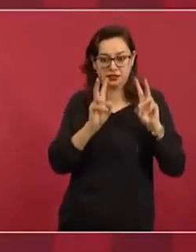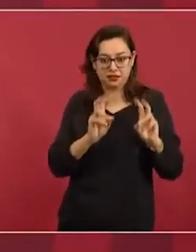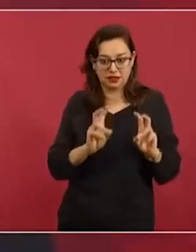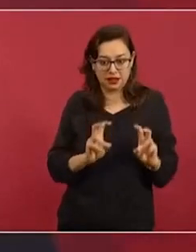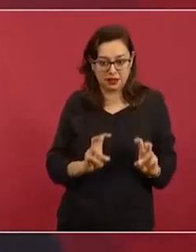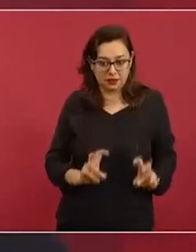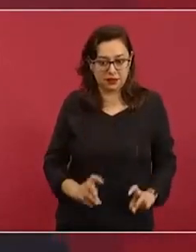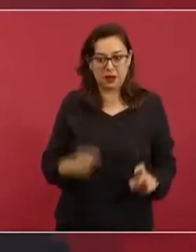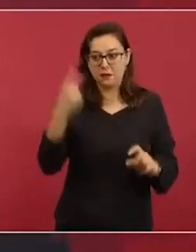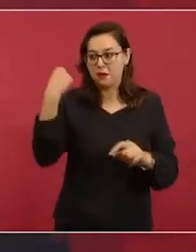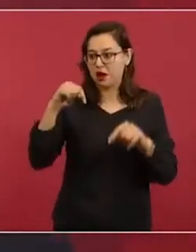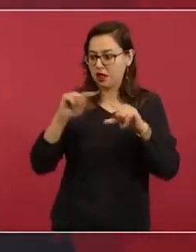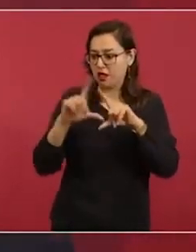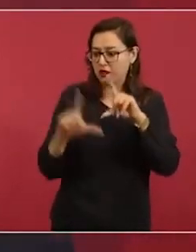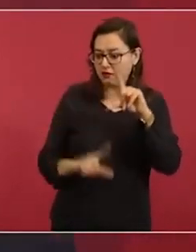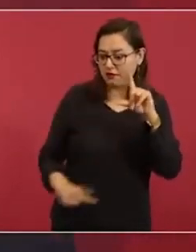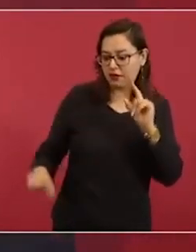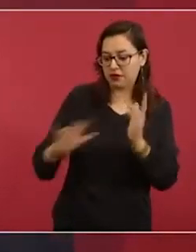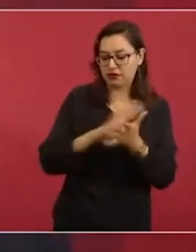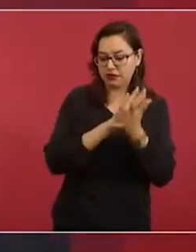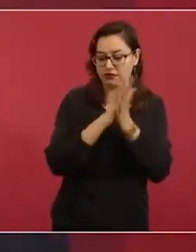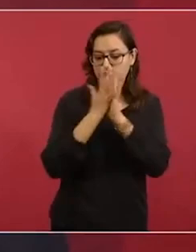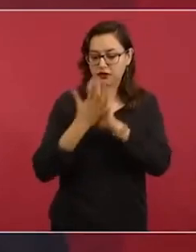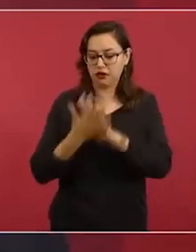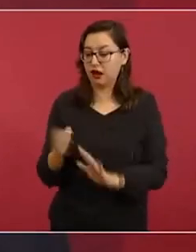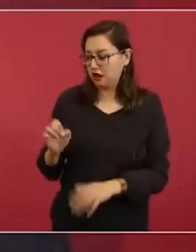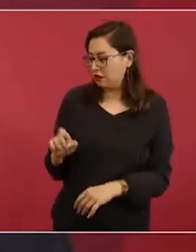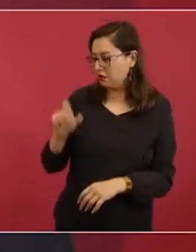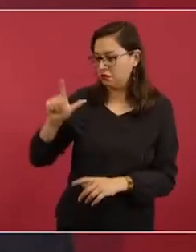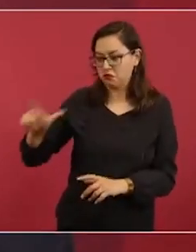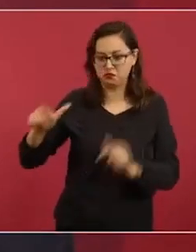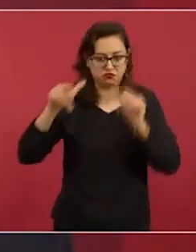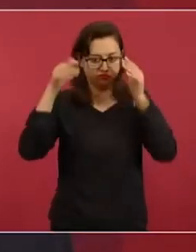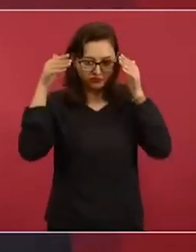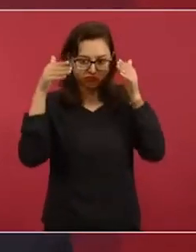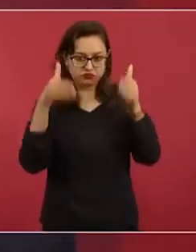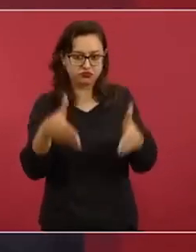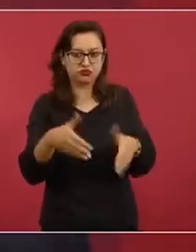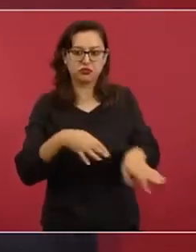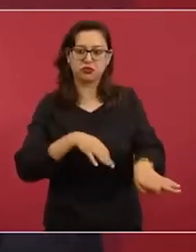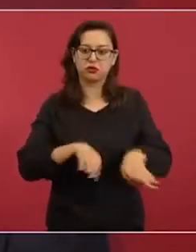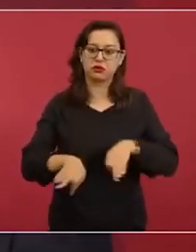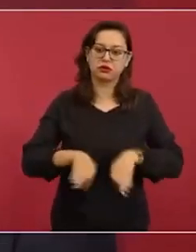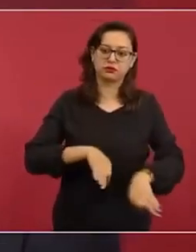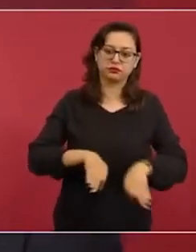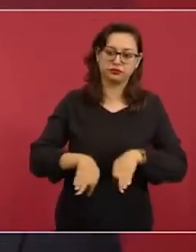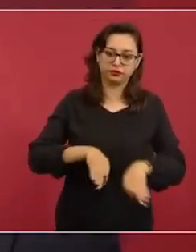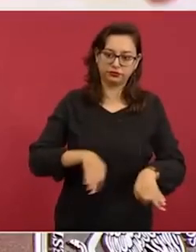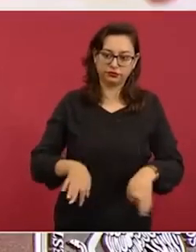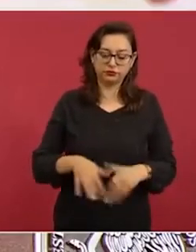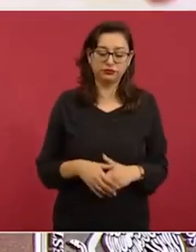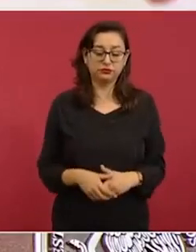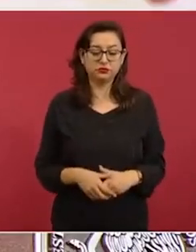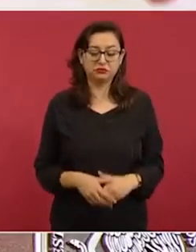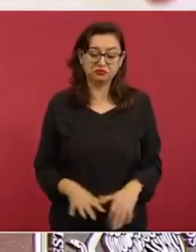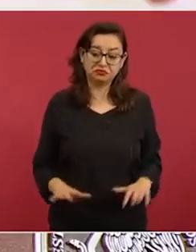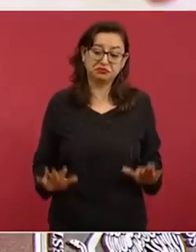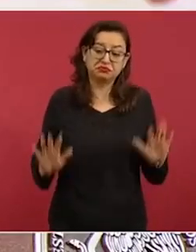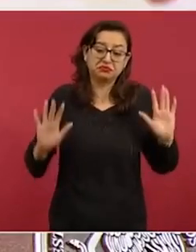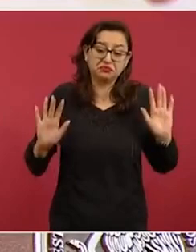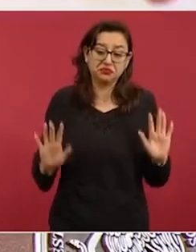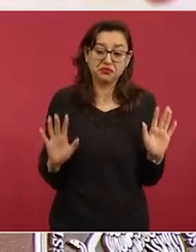ver con la transformación de México. Y a eso está dedicado. De todas maneras, si hay